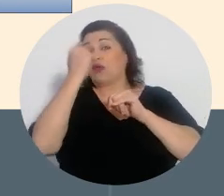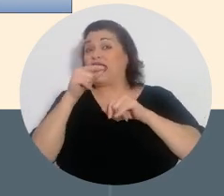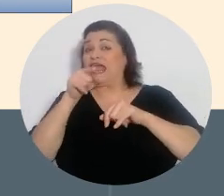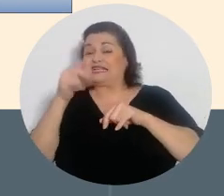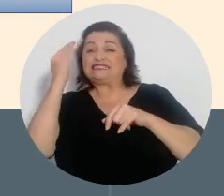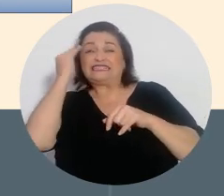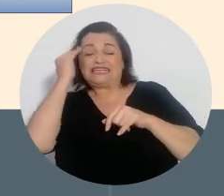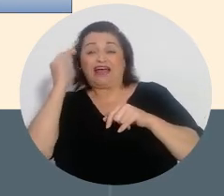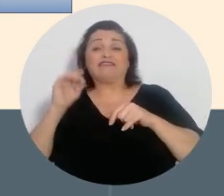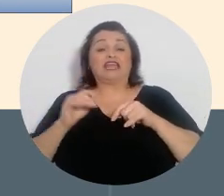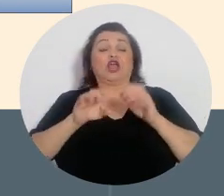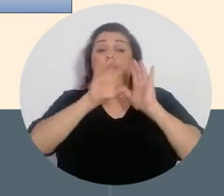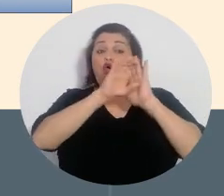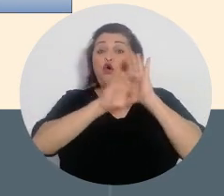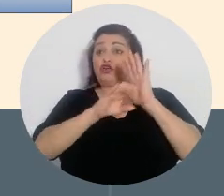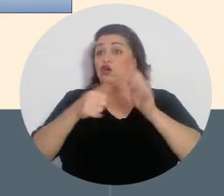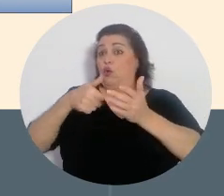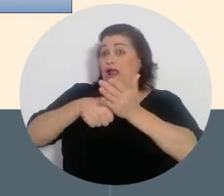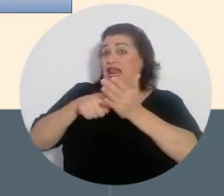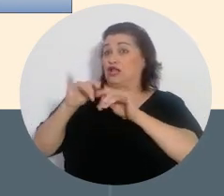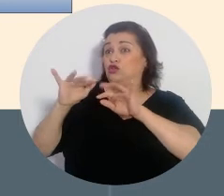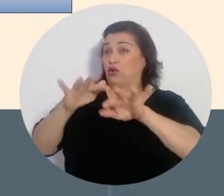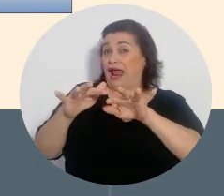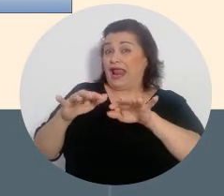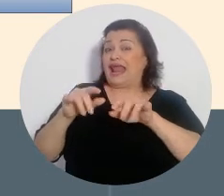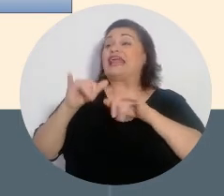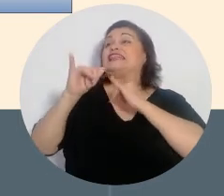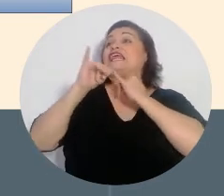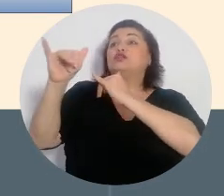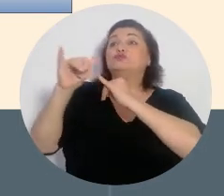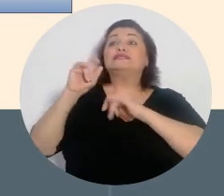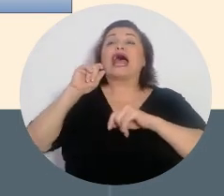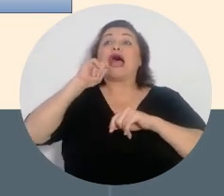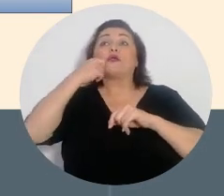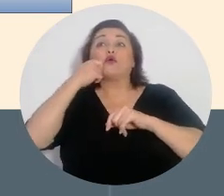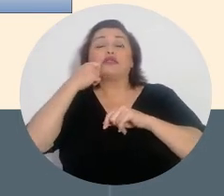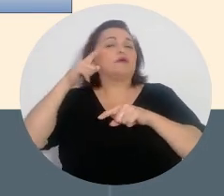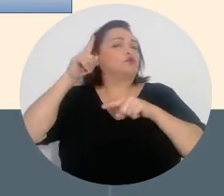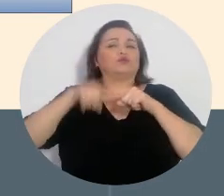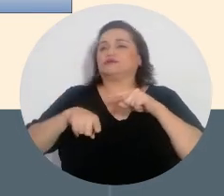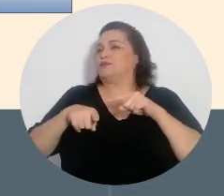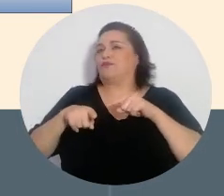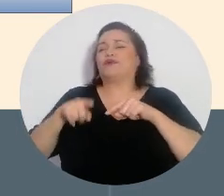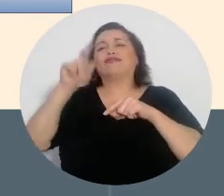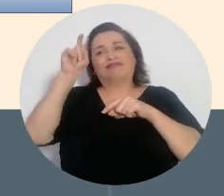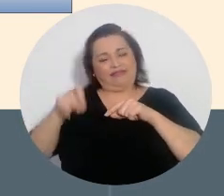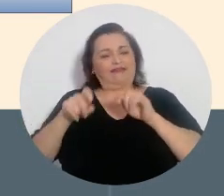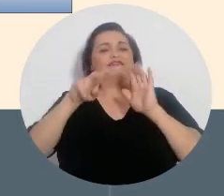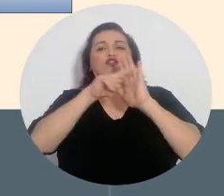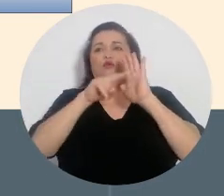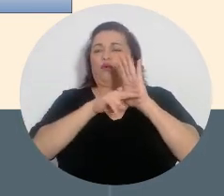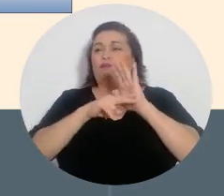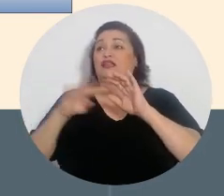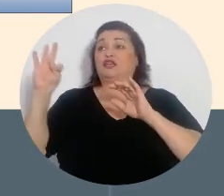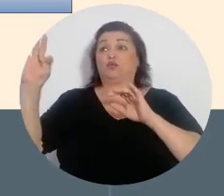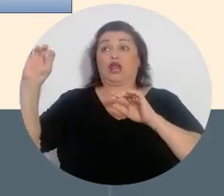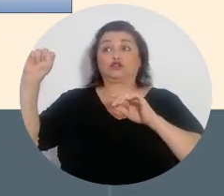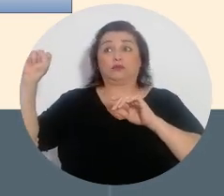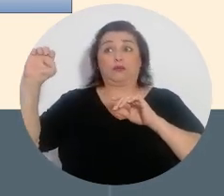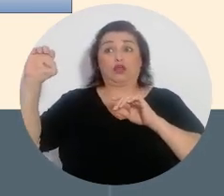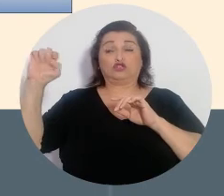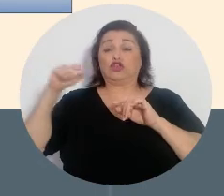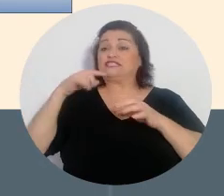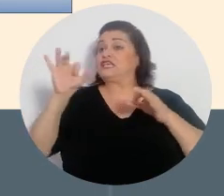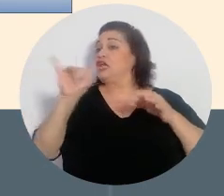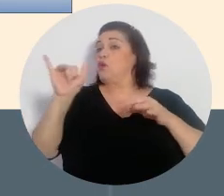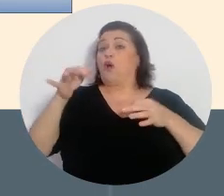consideración que el Código Electoral prohíbe que sobre esta materia haya denuncias anónimas. De hecho, como el Tribunal Supremo de Elecciones actúa como juez,